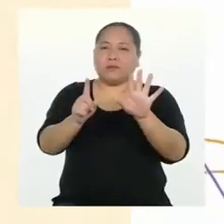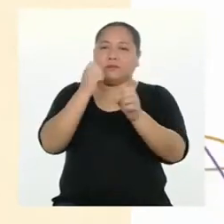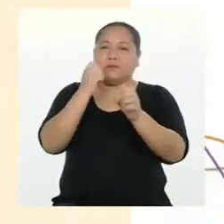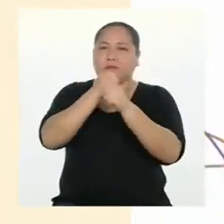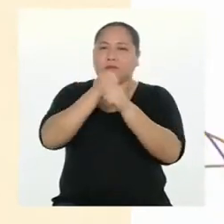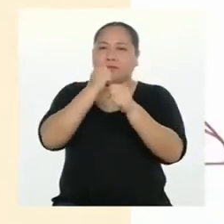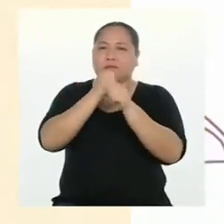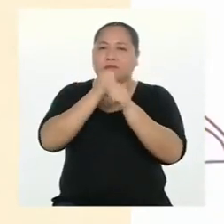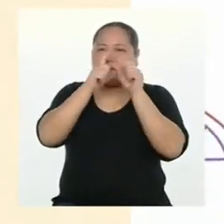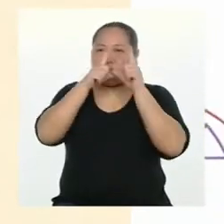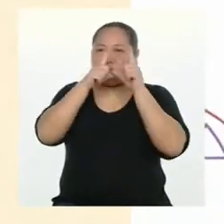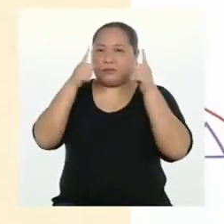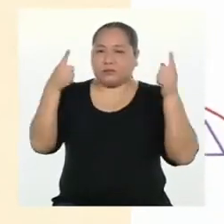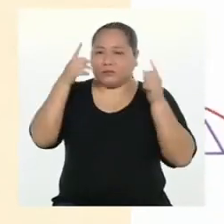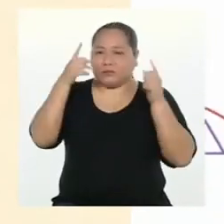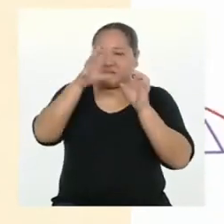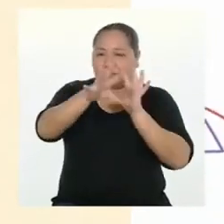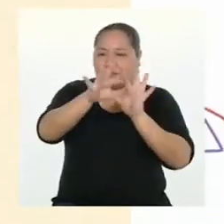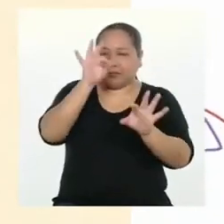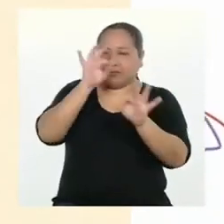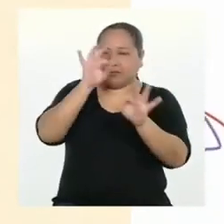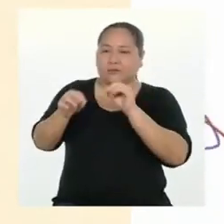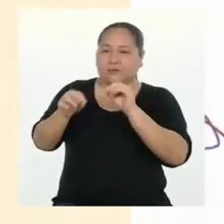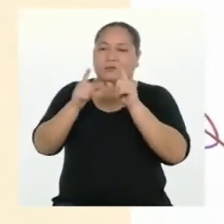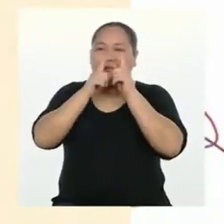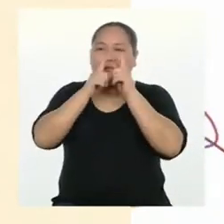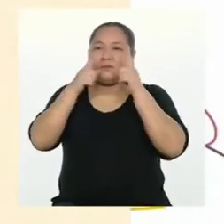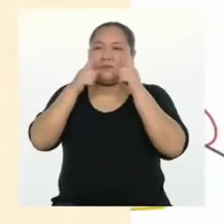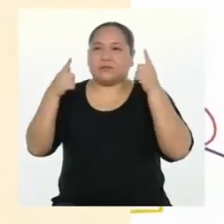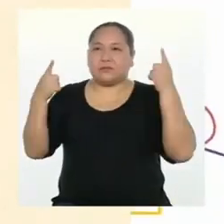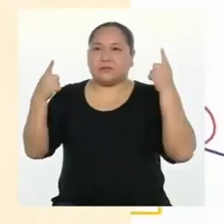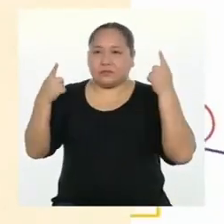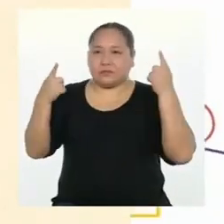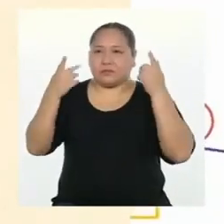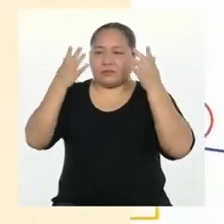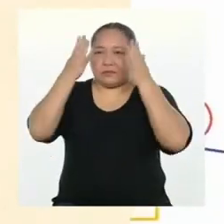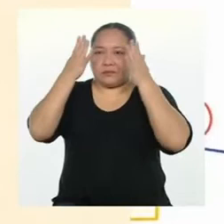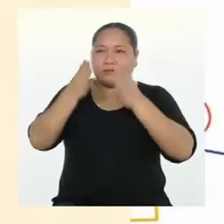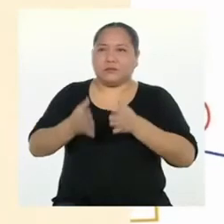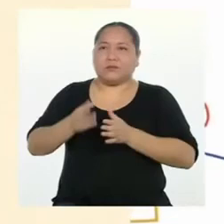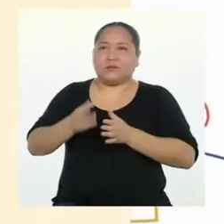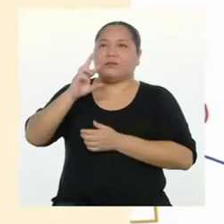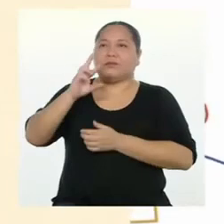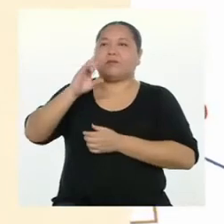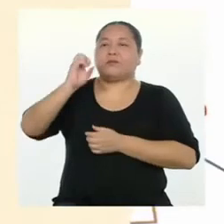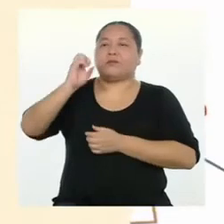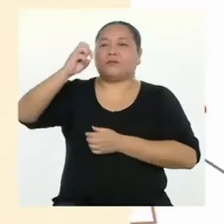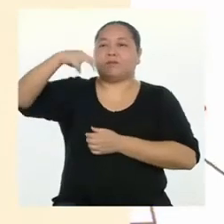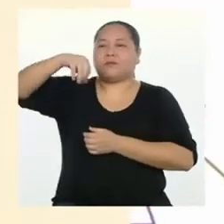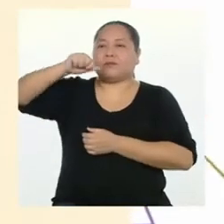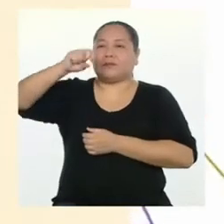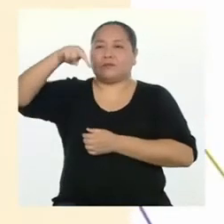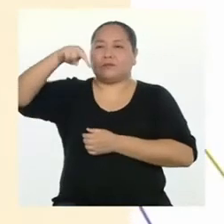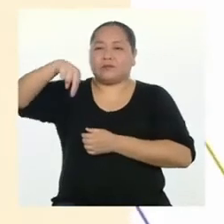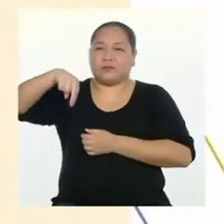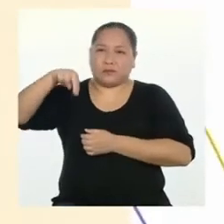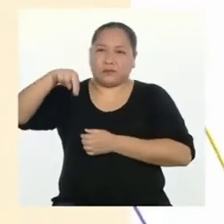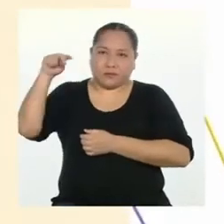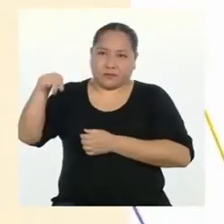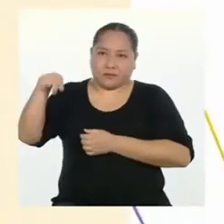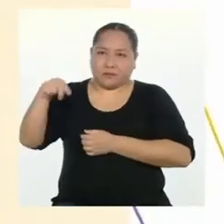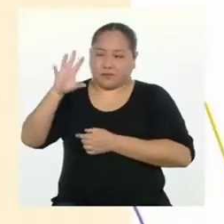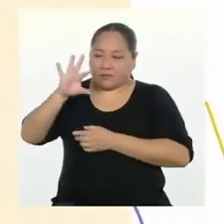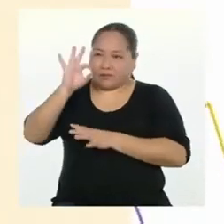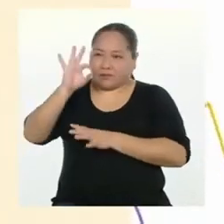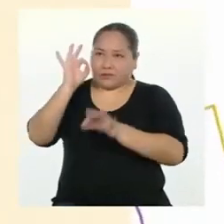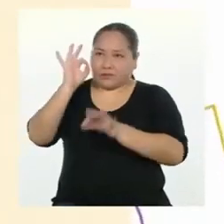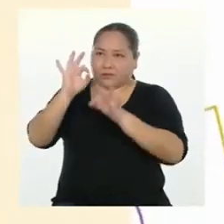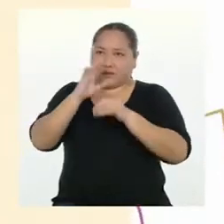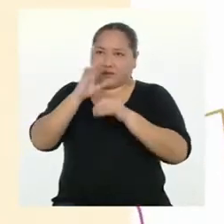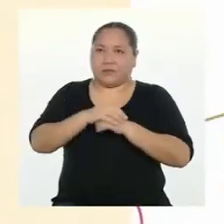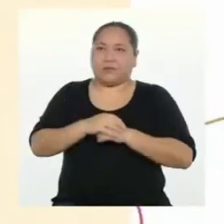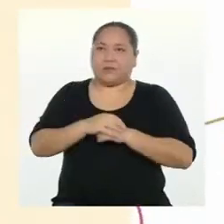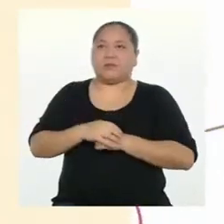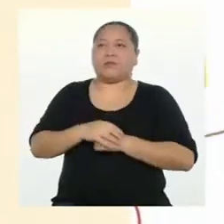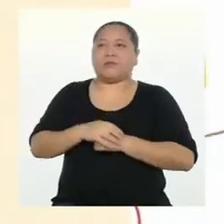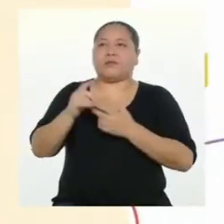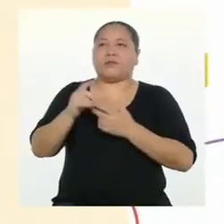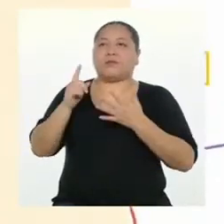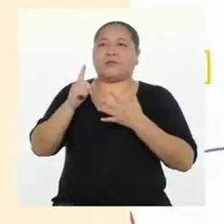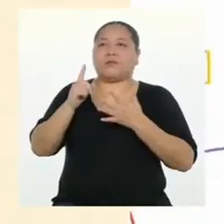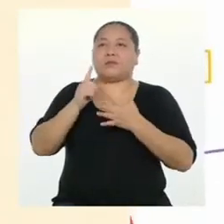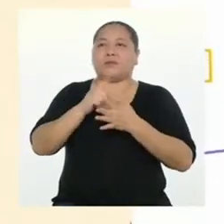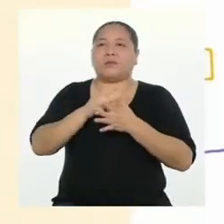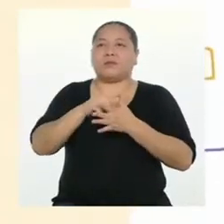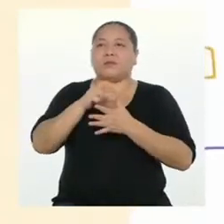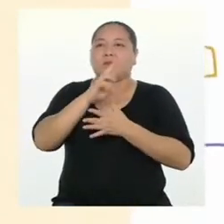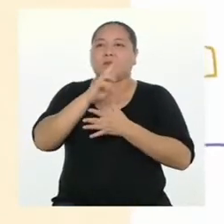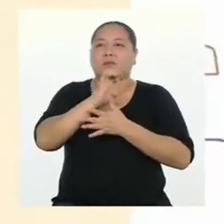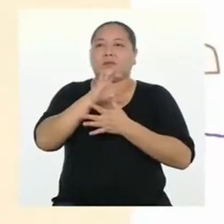identificadas por el lingüista Román Jacobson. Junto a la función referencial, la función